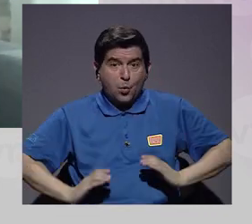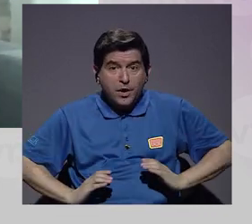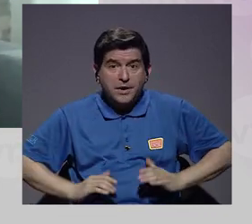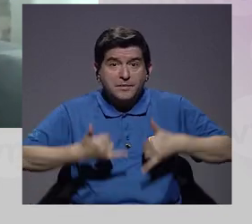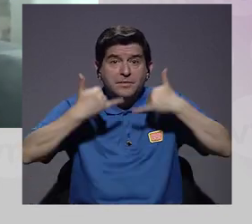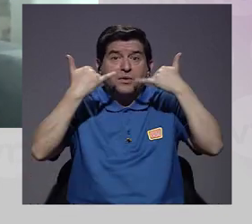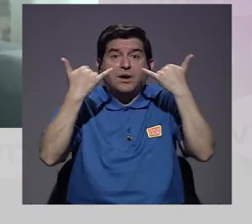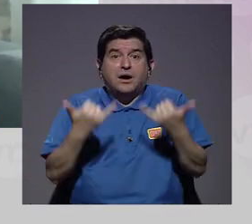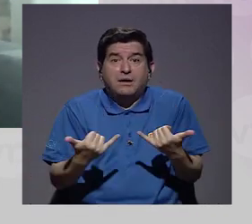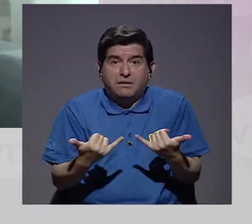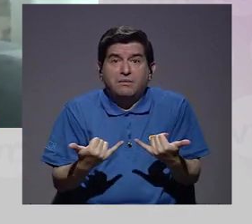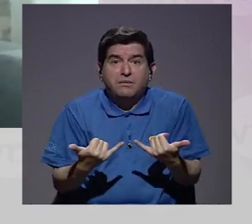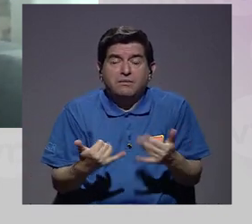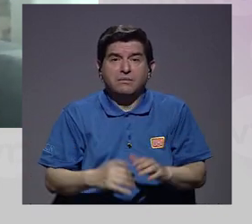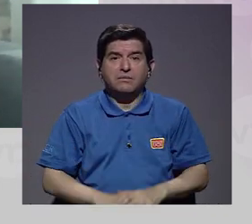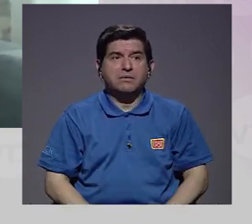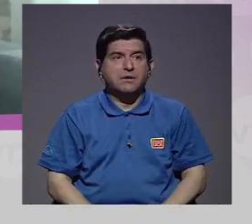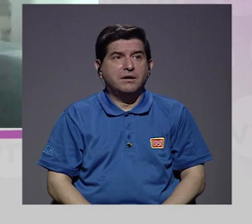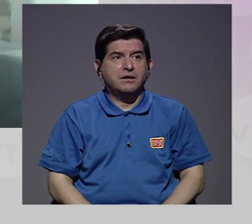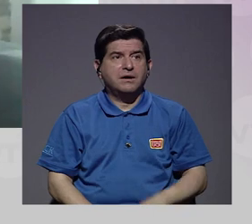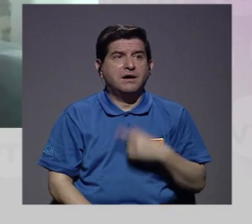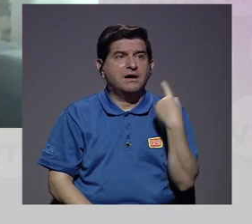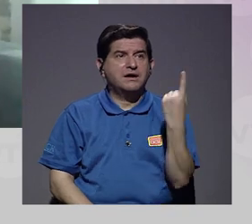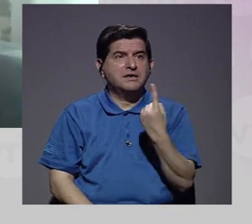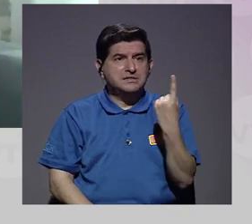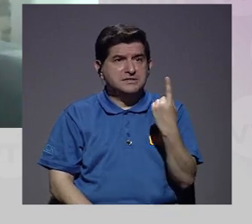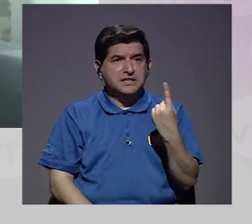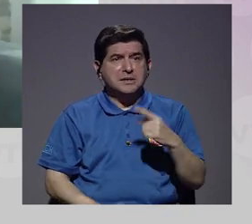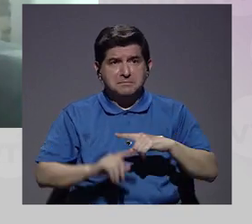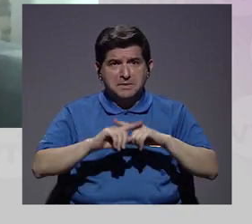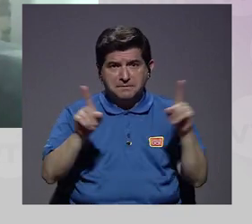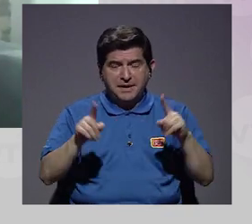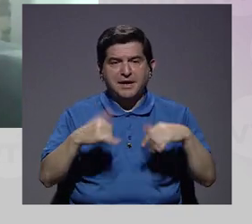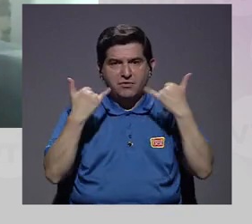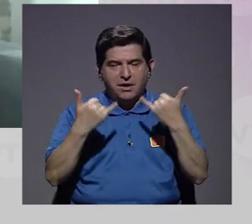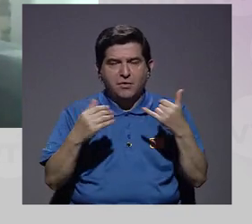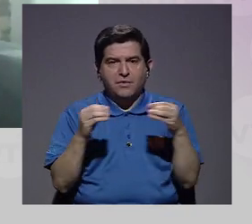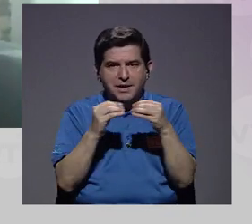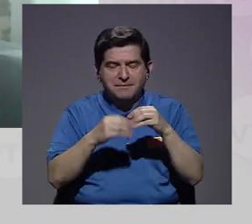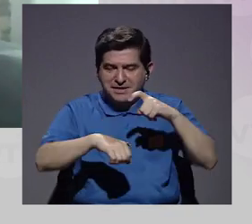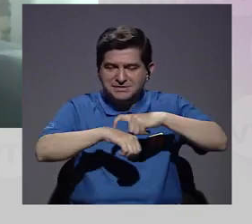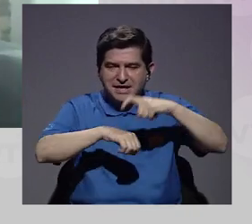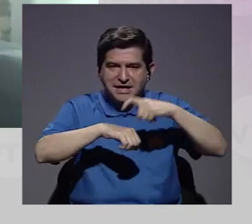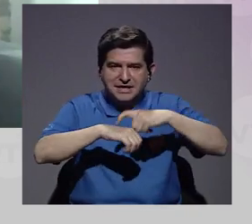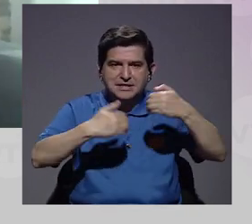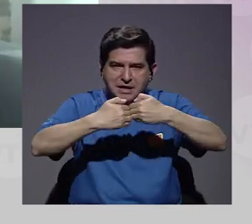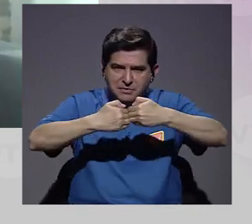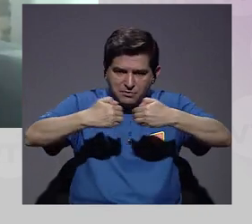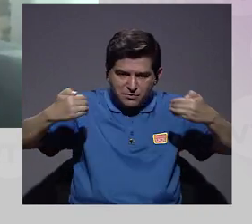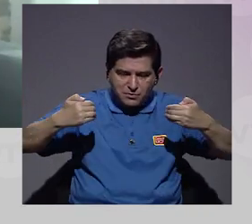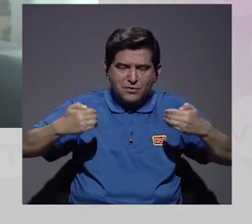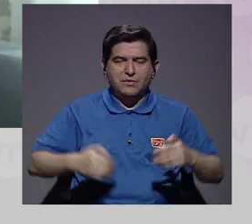el cuerpo se está volviendo, ¿verdad? Como un que siempre ha sido, pero ahora además en el aislamiento. Y el